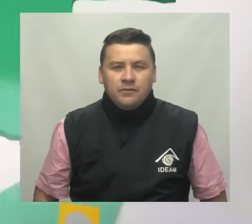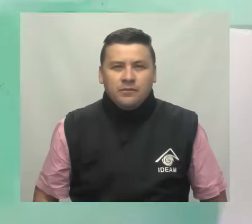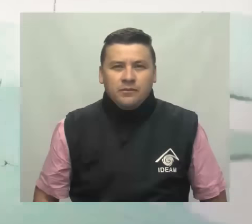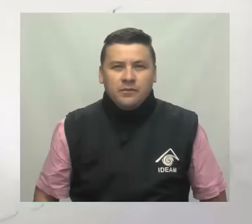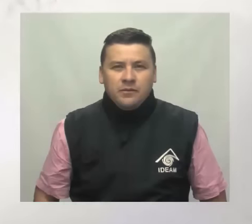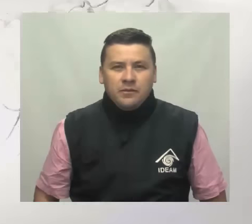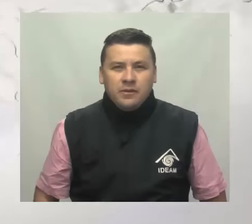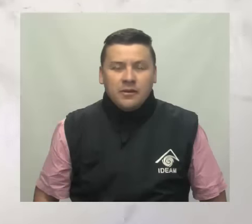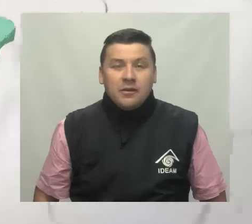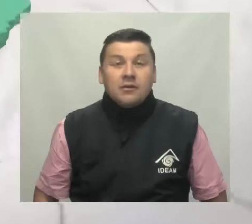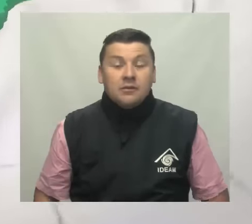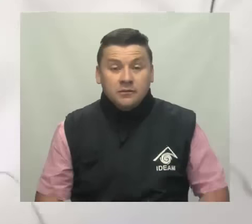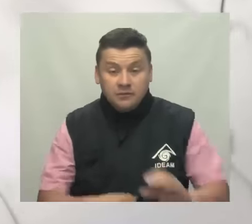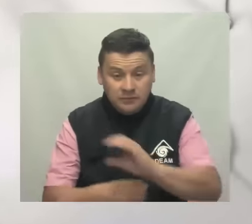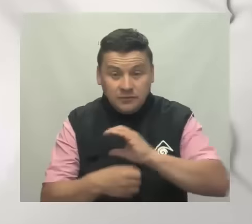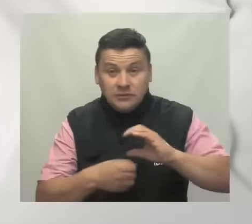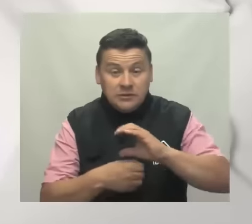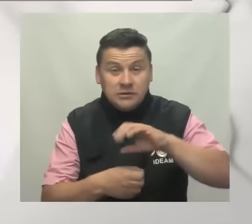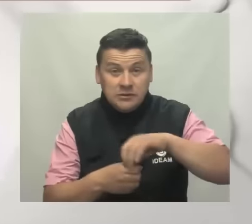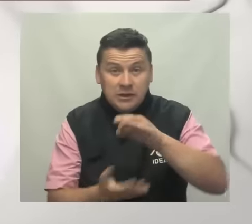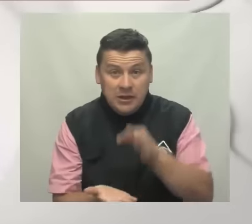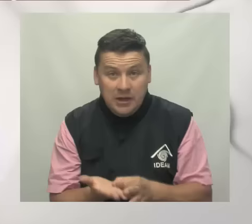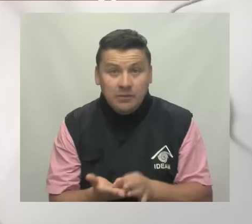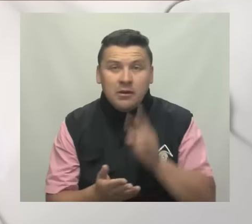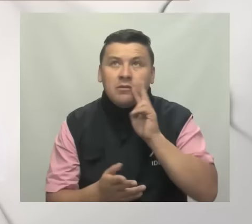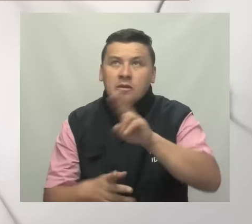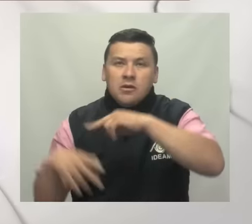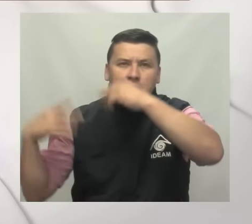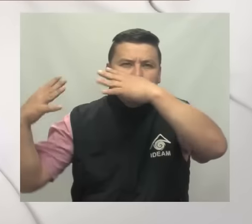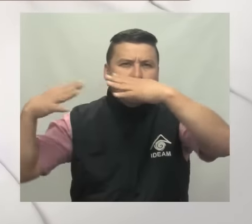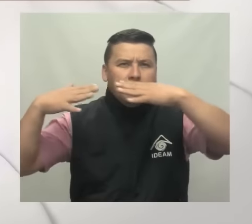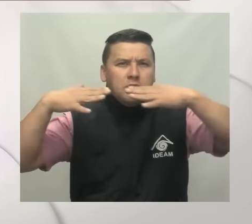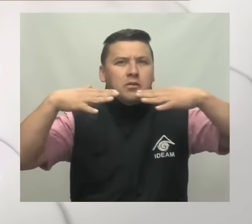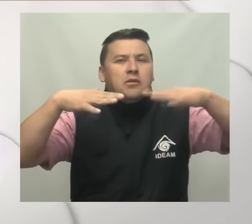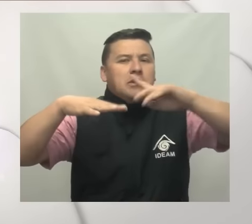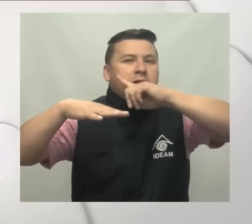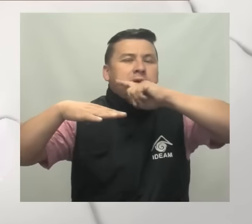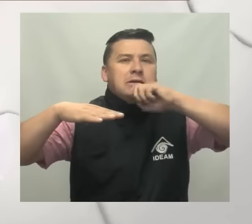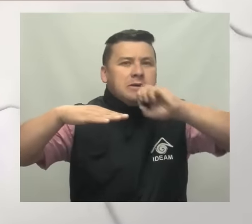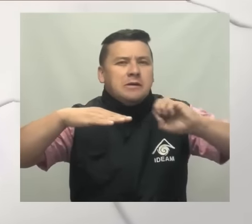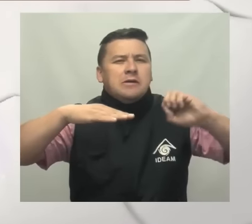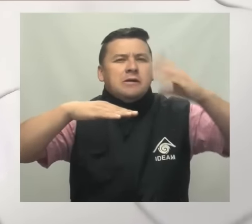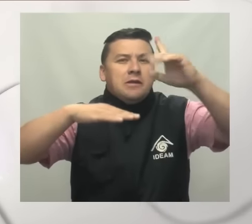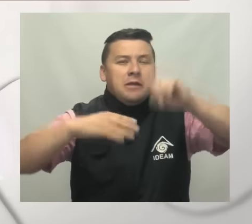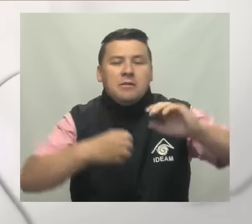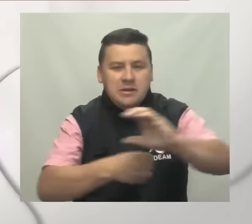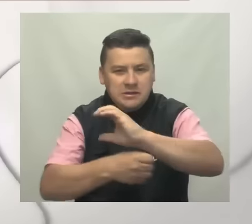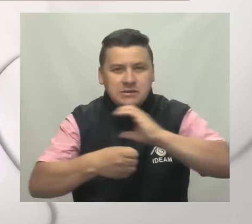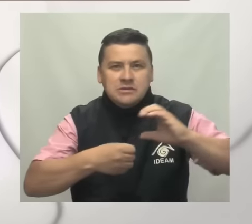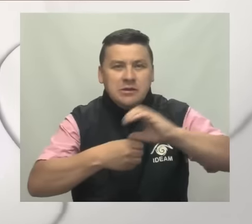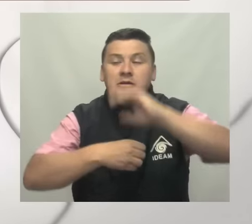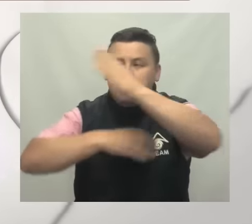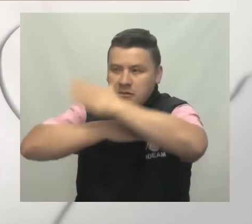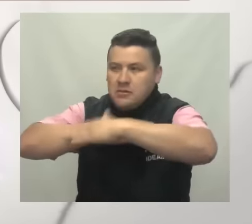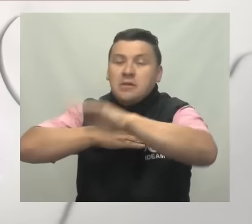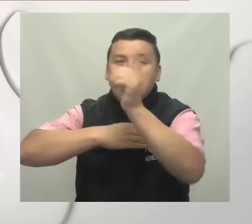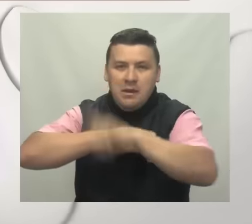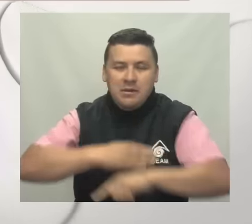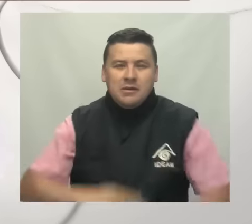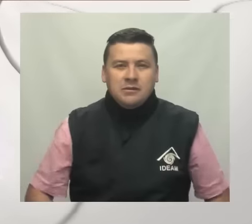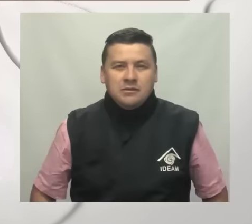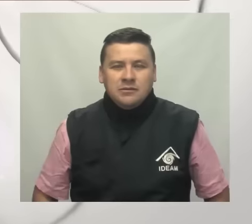Música Desde la ciudad se espera cielo parcialmente cubierto Con predominio de tiempo seco tanto en la ciudad como en la sabana